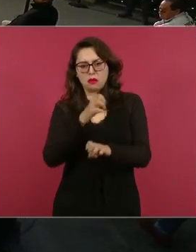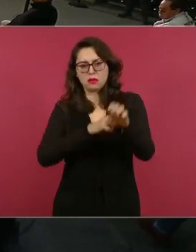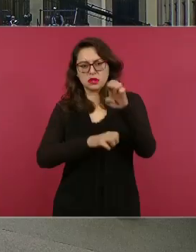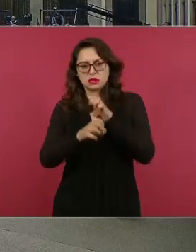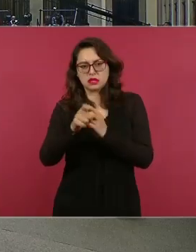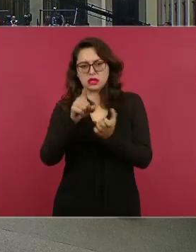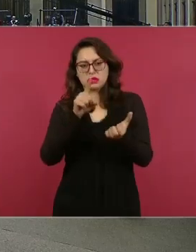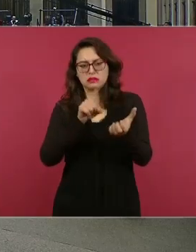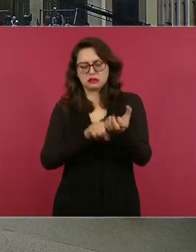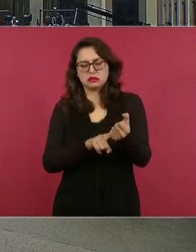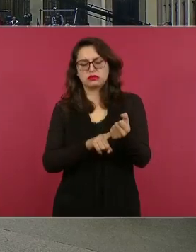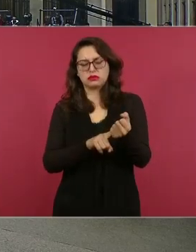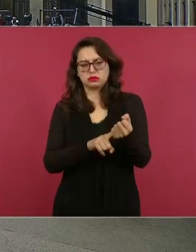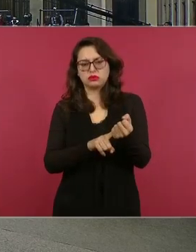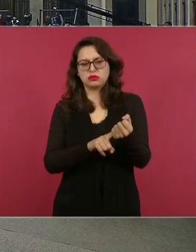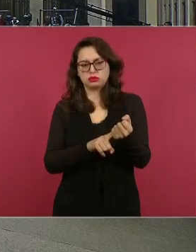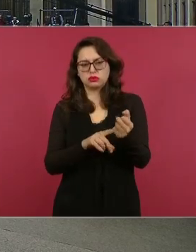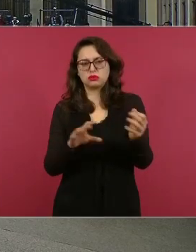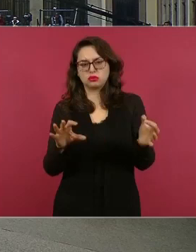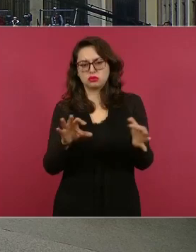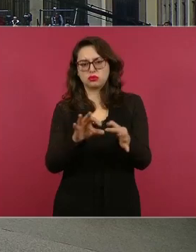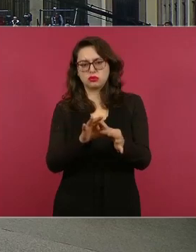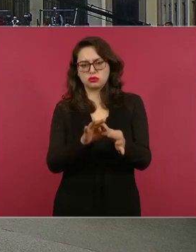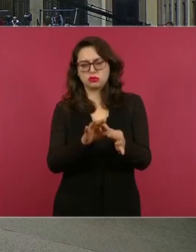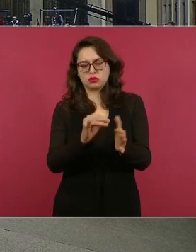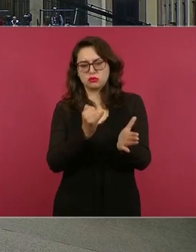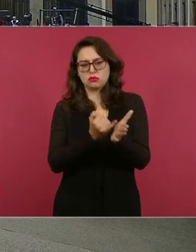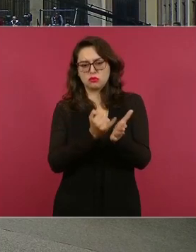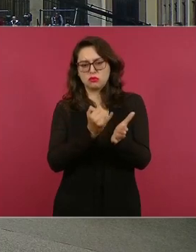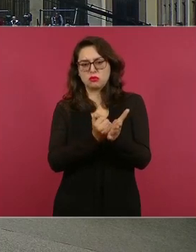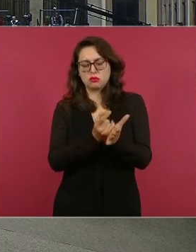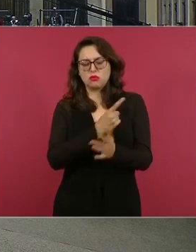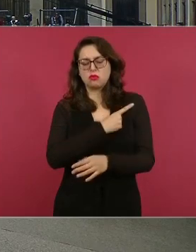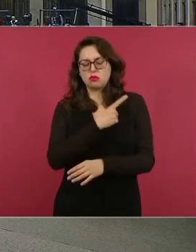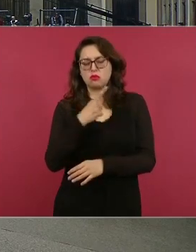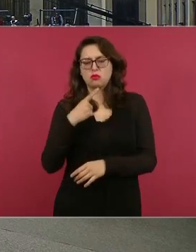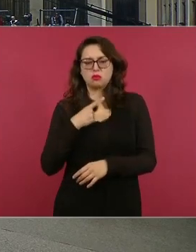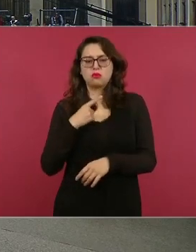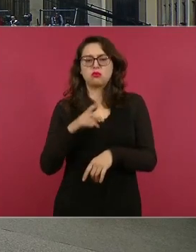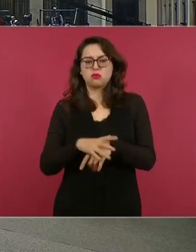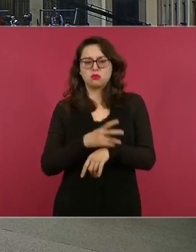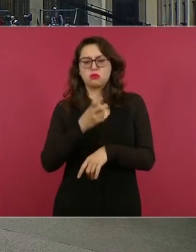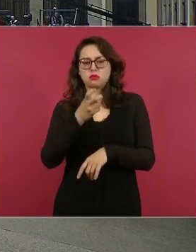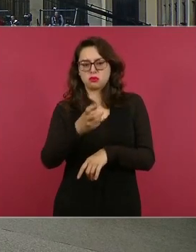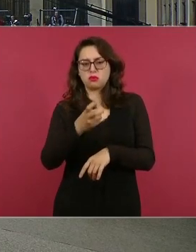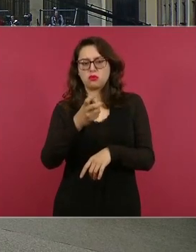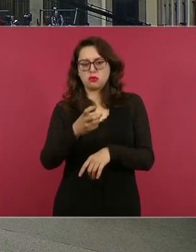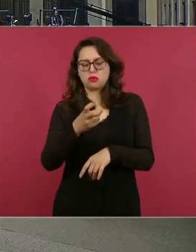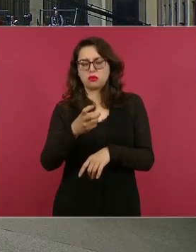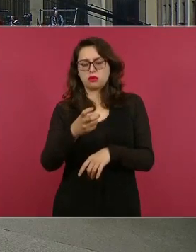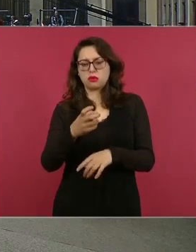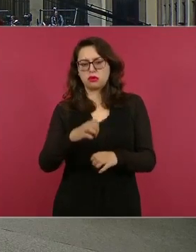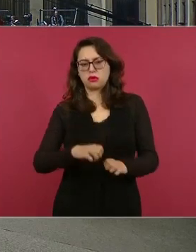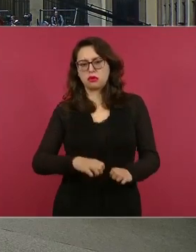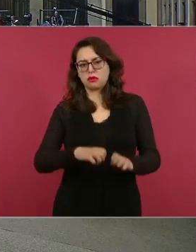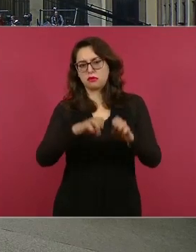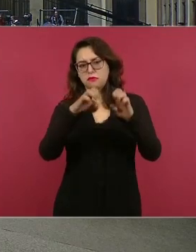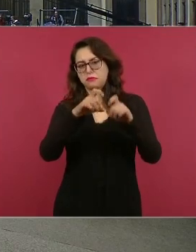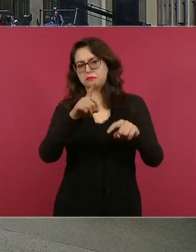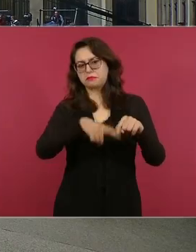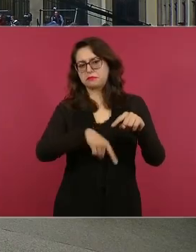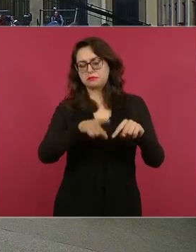jurídica es la que debía es la que debía los impuestos por eso les quitaron esos inmuebles